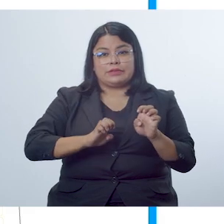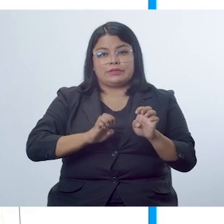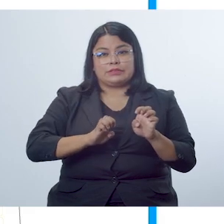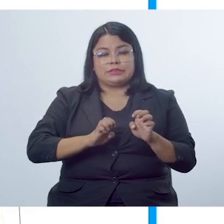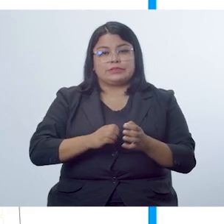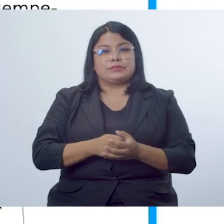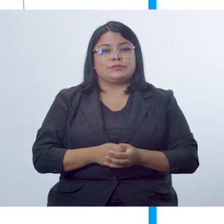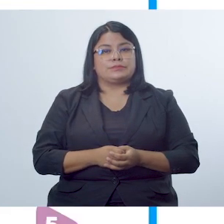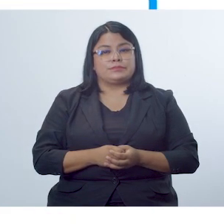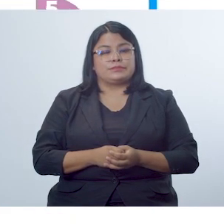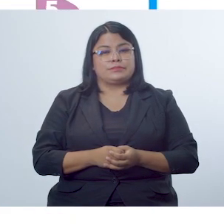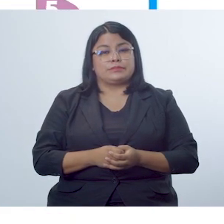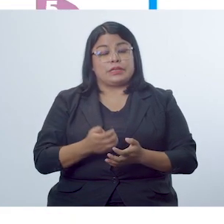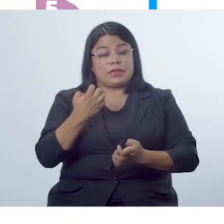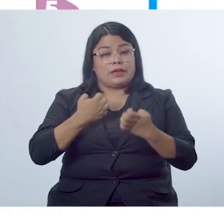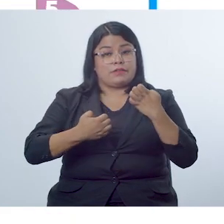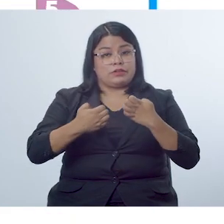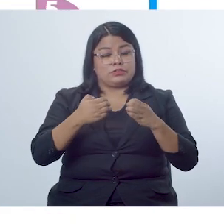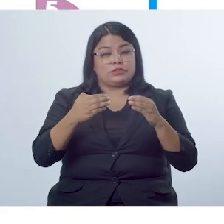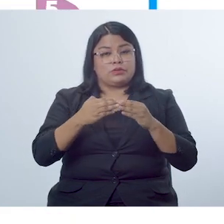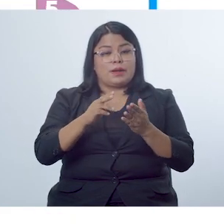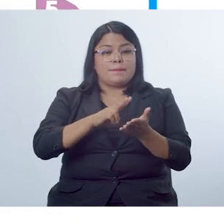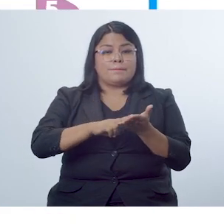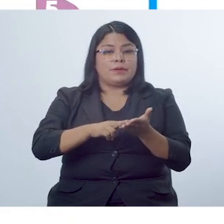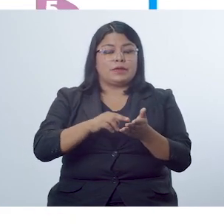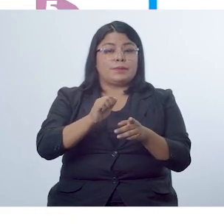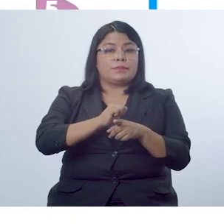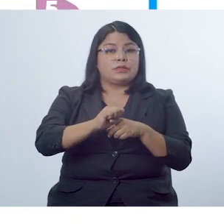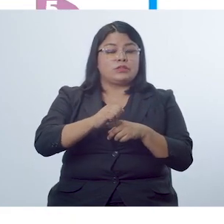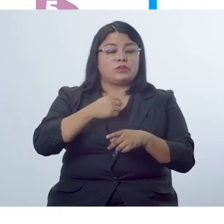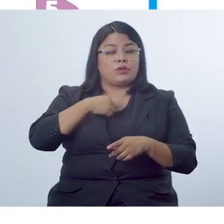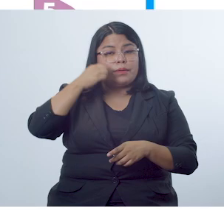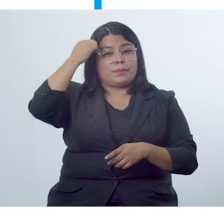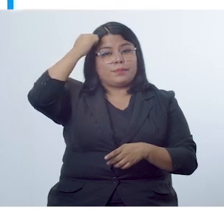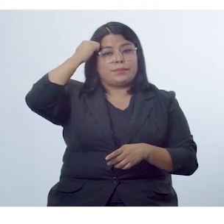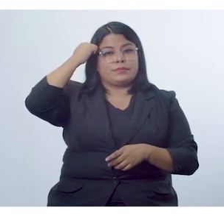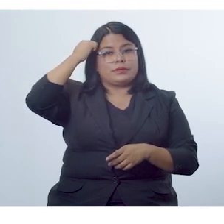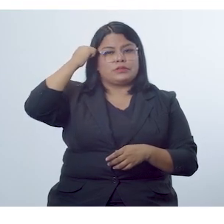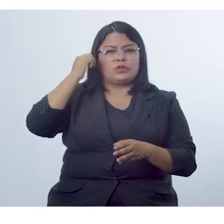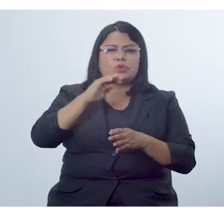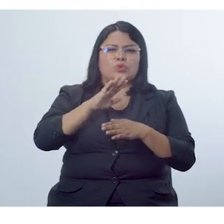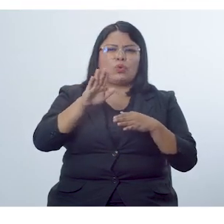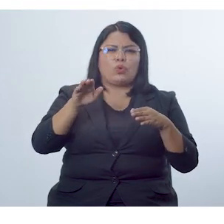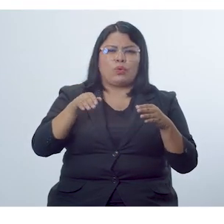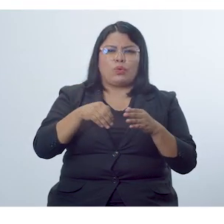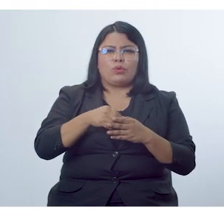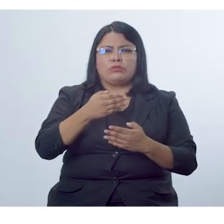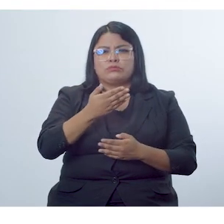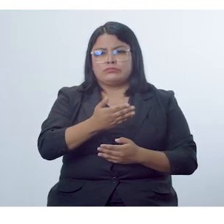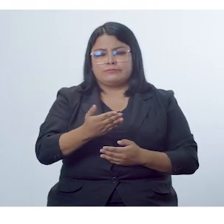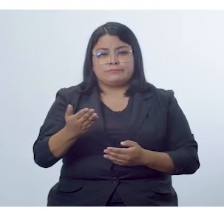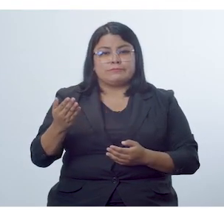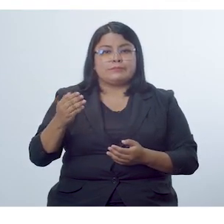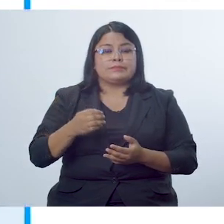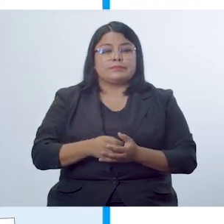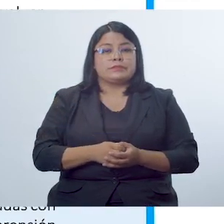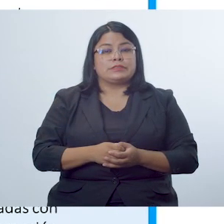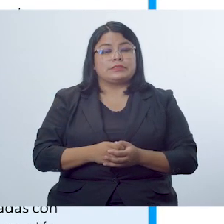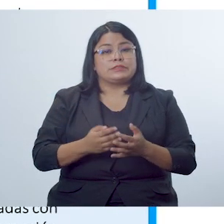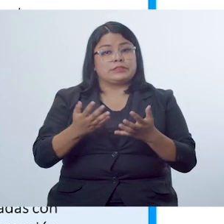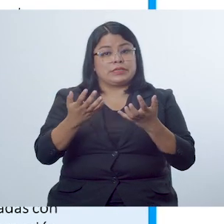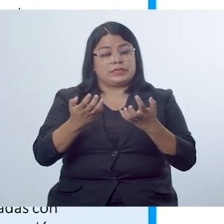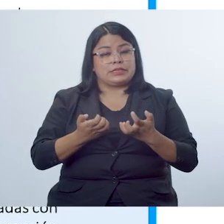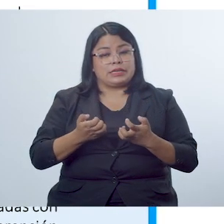autoevaluación. En verde, practico lo aprendido. Con todos los apartados de esta sección, se